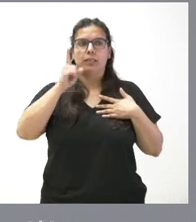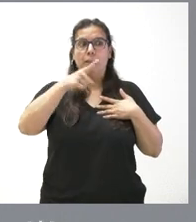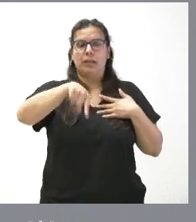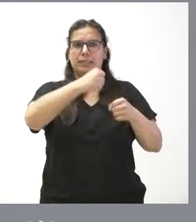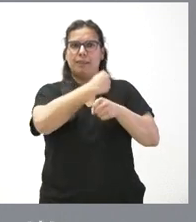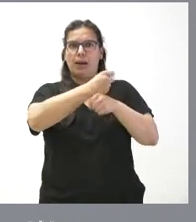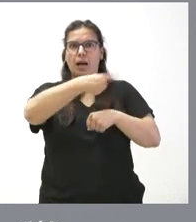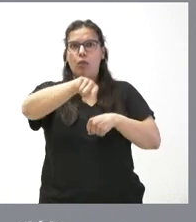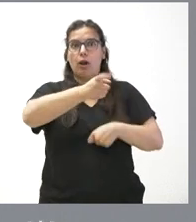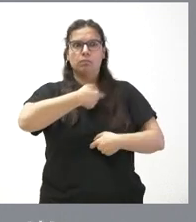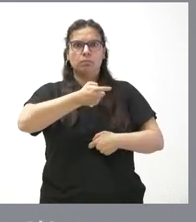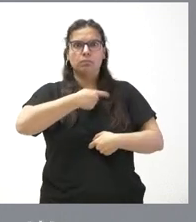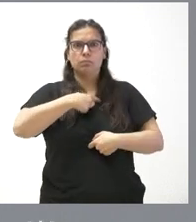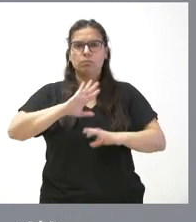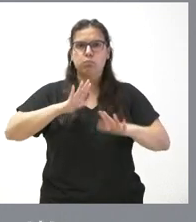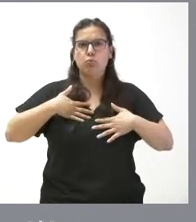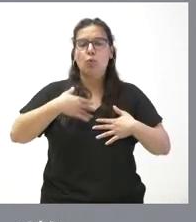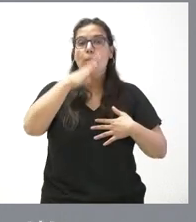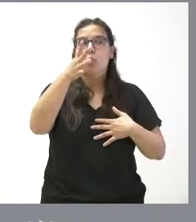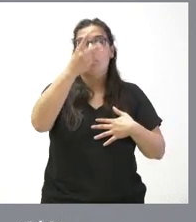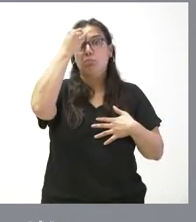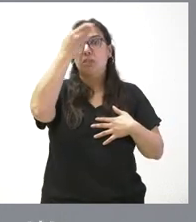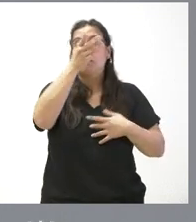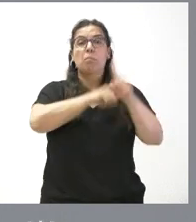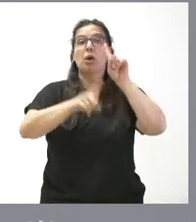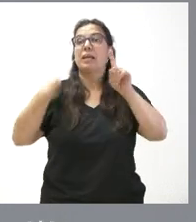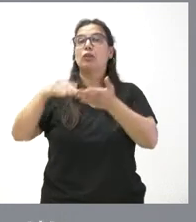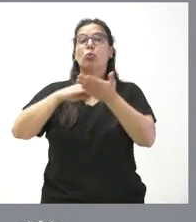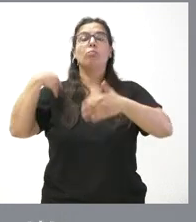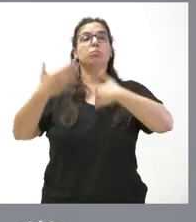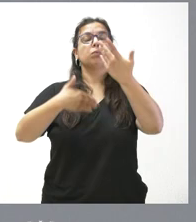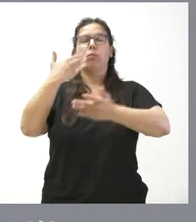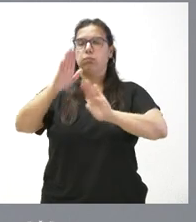trabajadores que pensaban que este problema estaba ya resuelto.